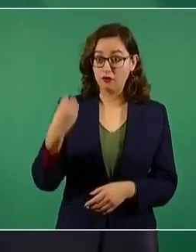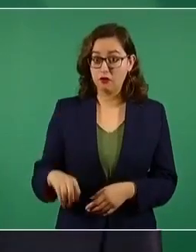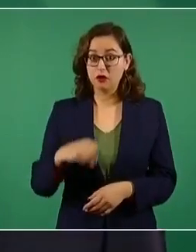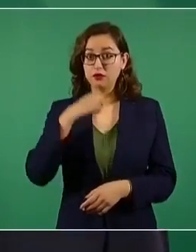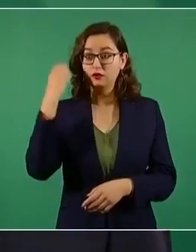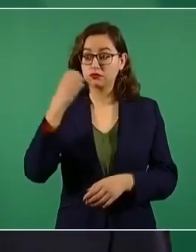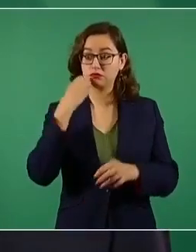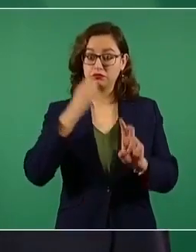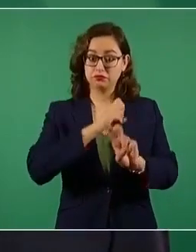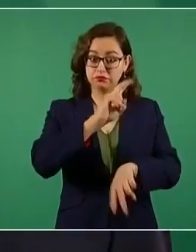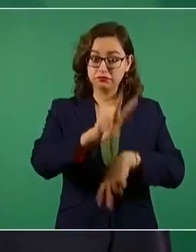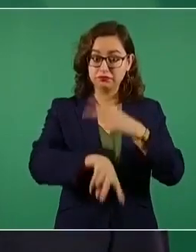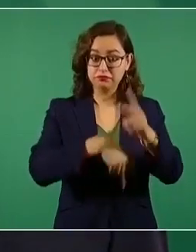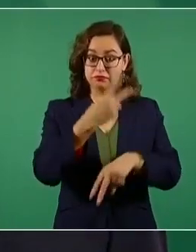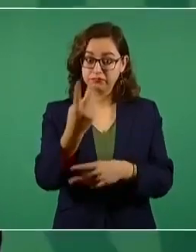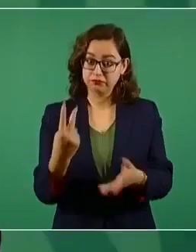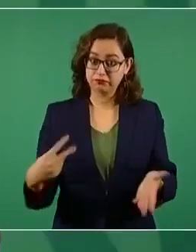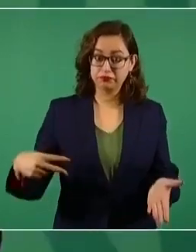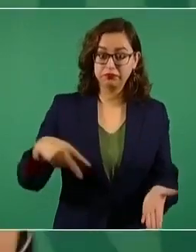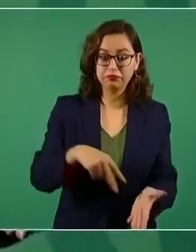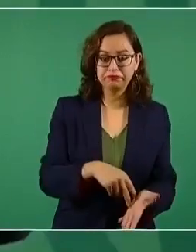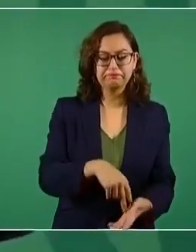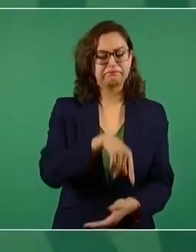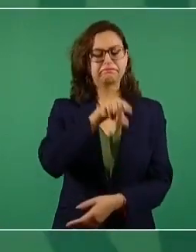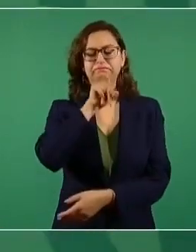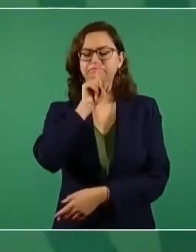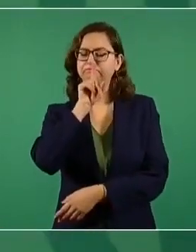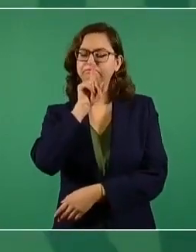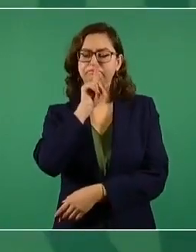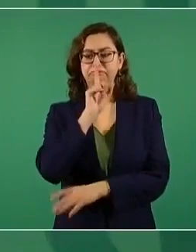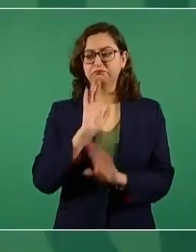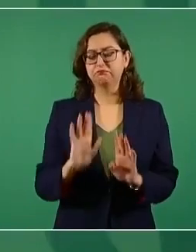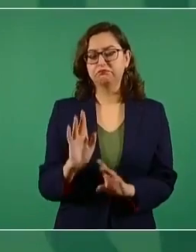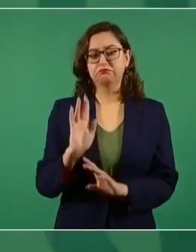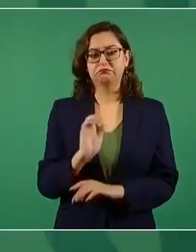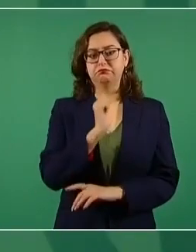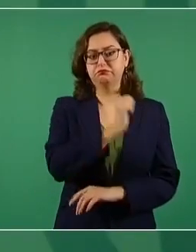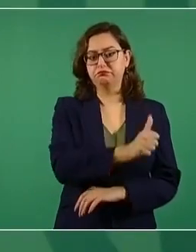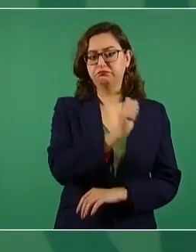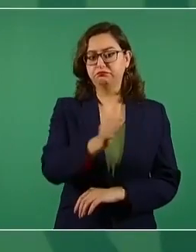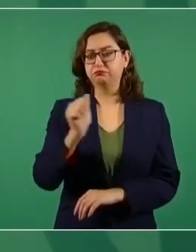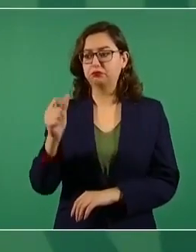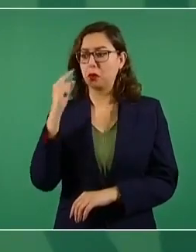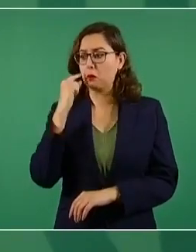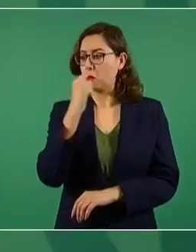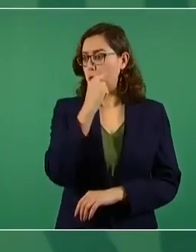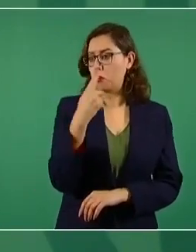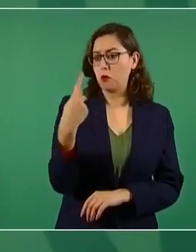es voluntario. Bueno, si hay maestros que no quieren